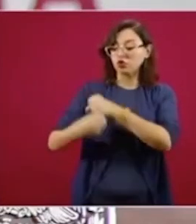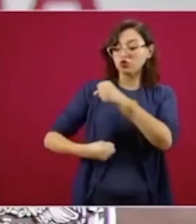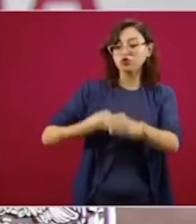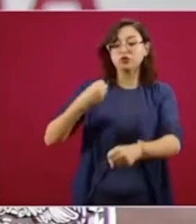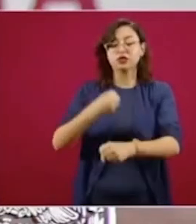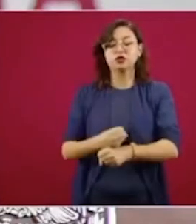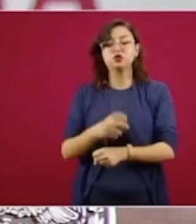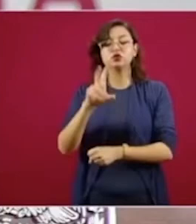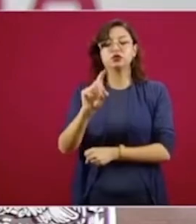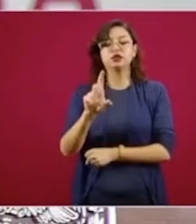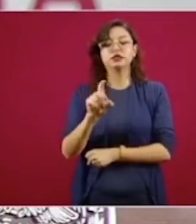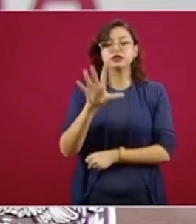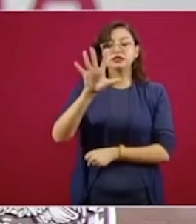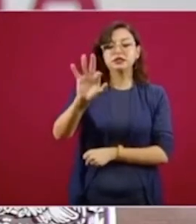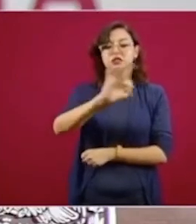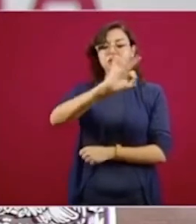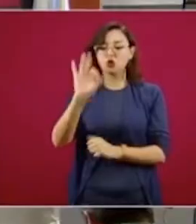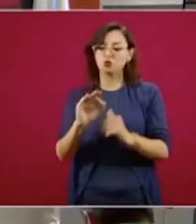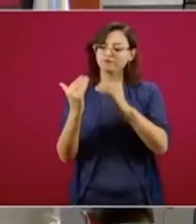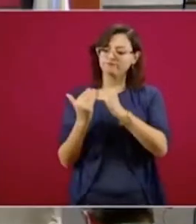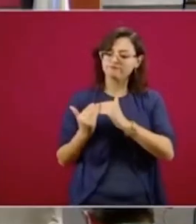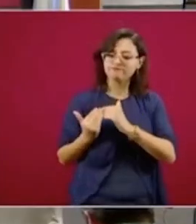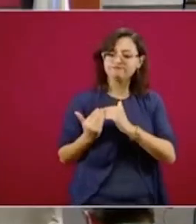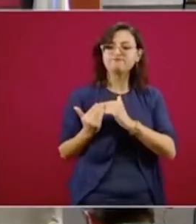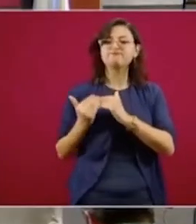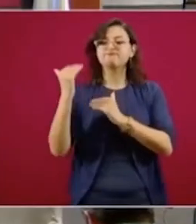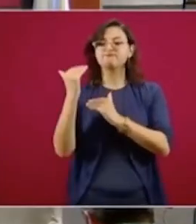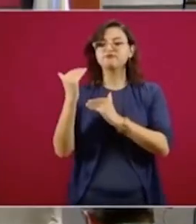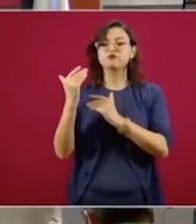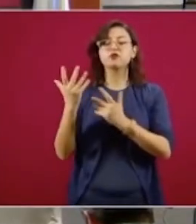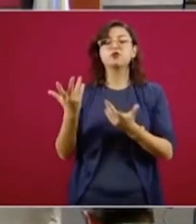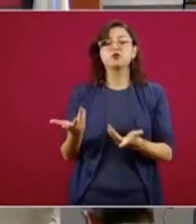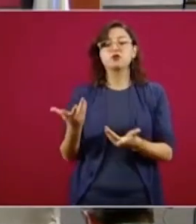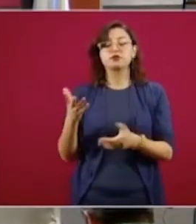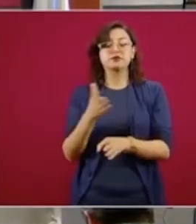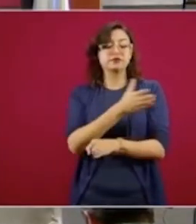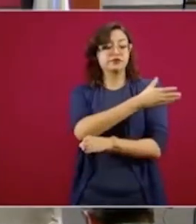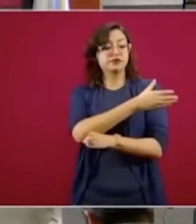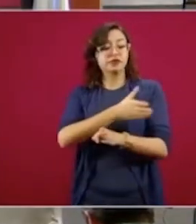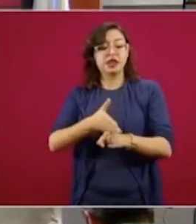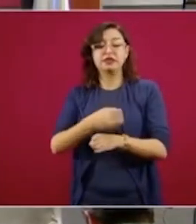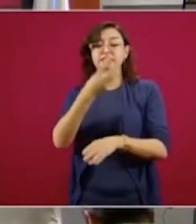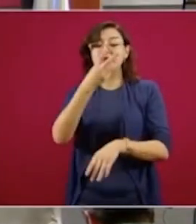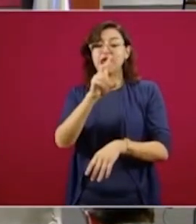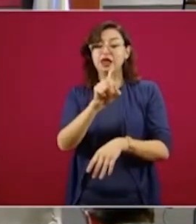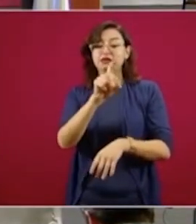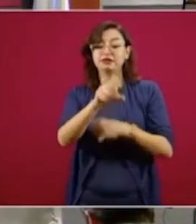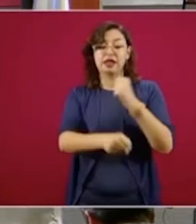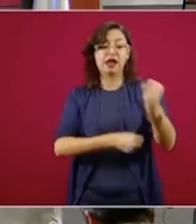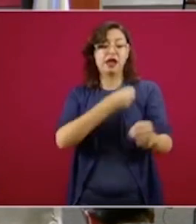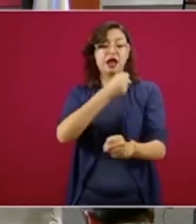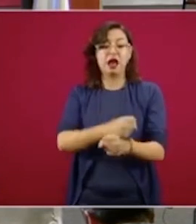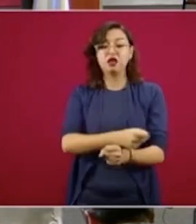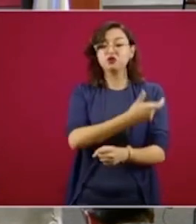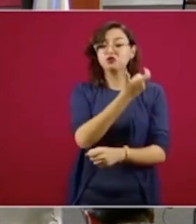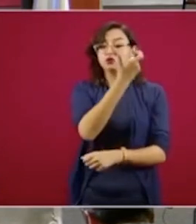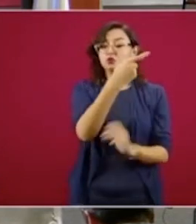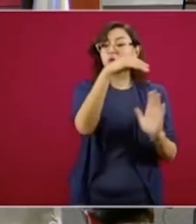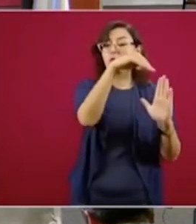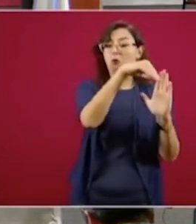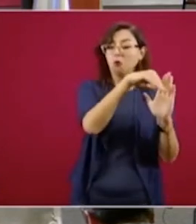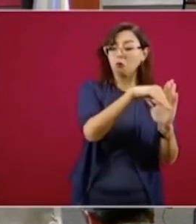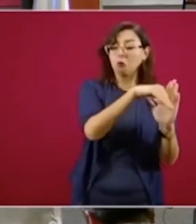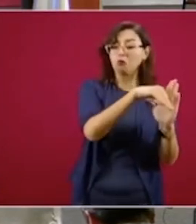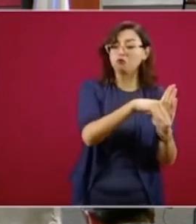35 por ciento del valor que fue perdido durante tres décadas en que imperó una